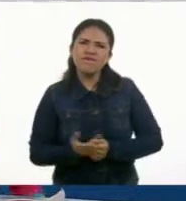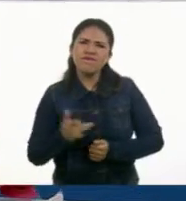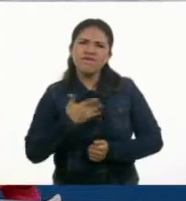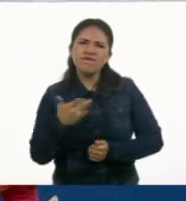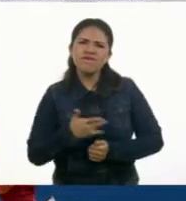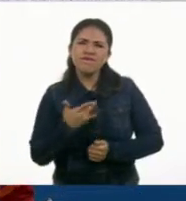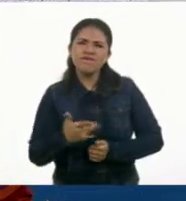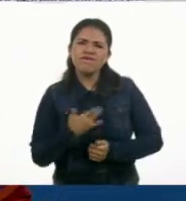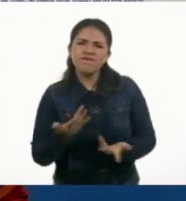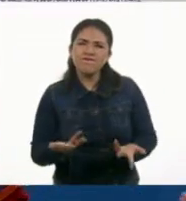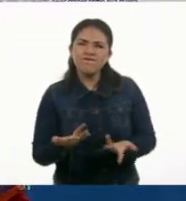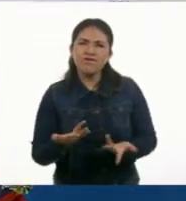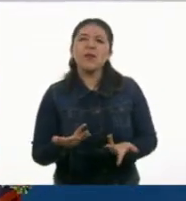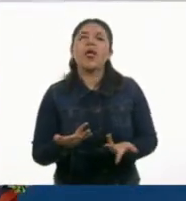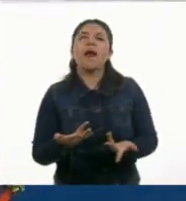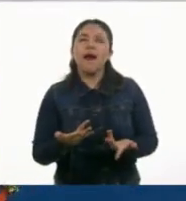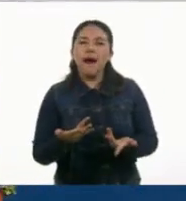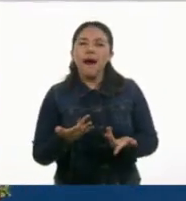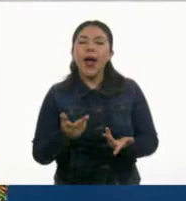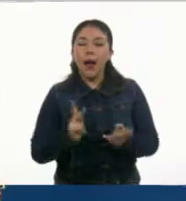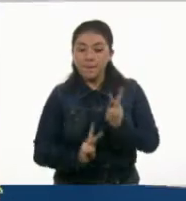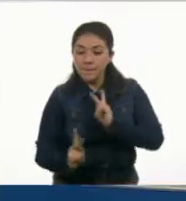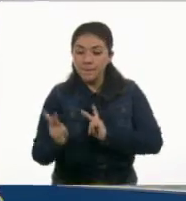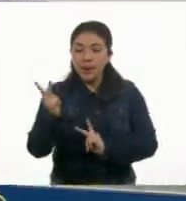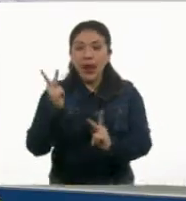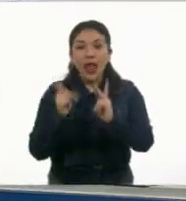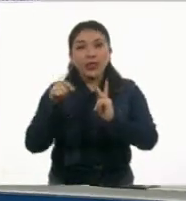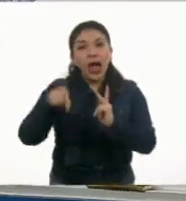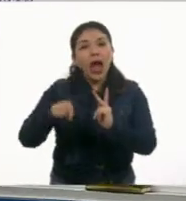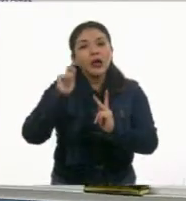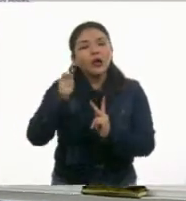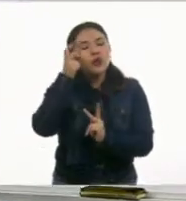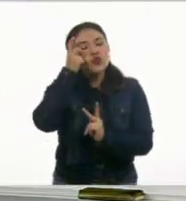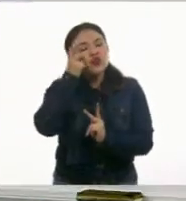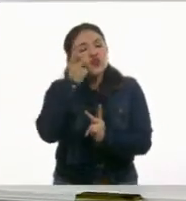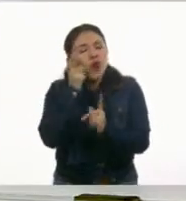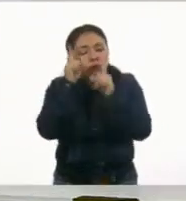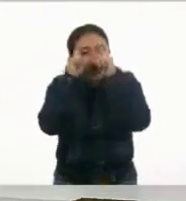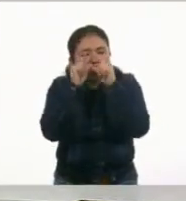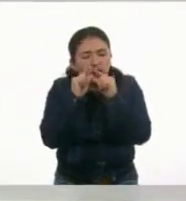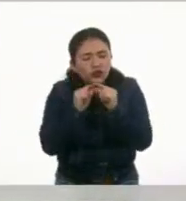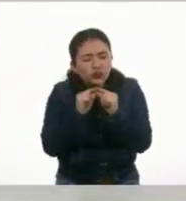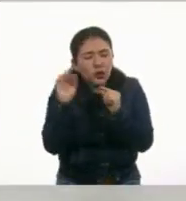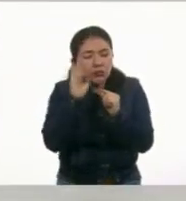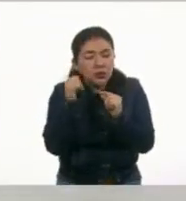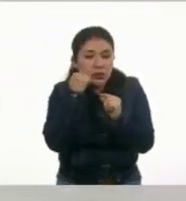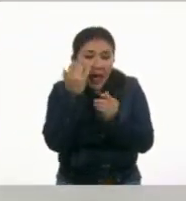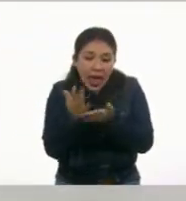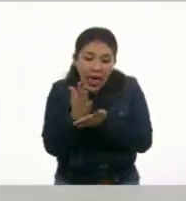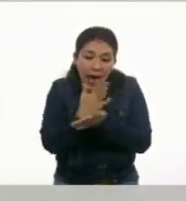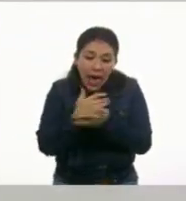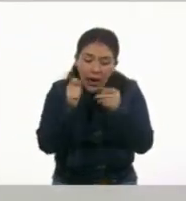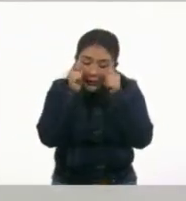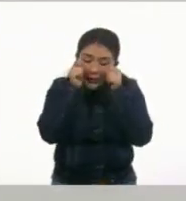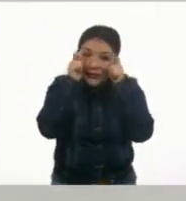las plantas duermen en el secreto de la tierra y cuando a una se le ocurre despertarse,